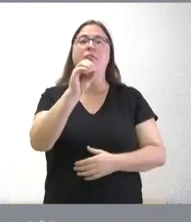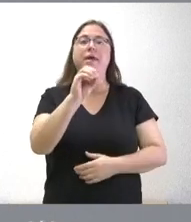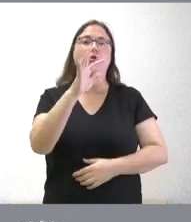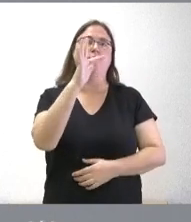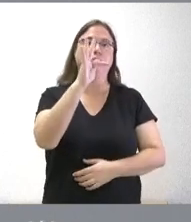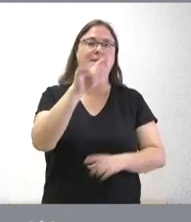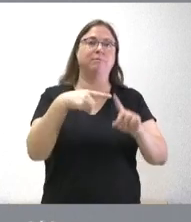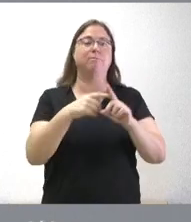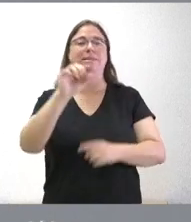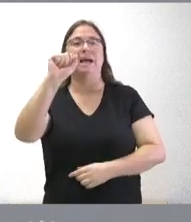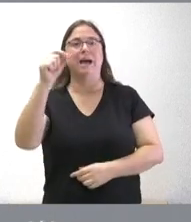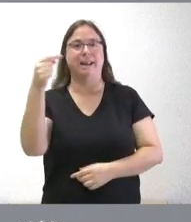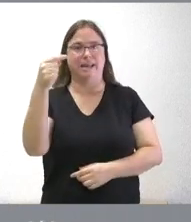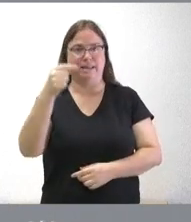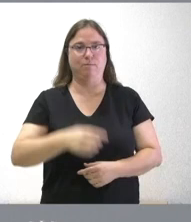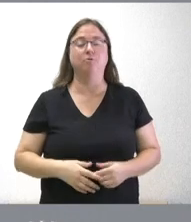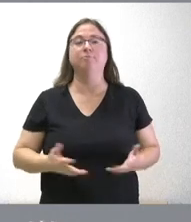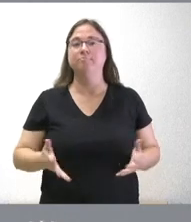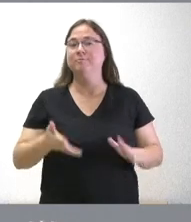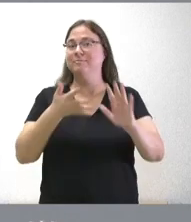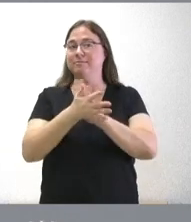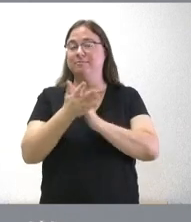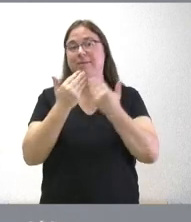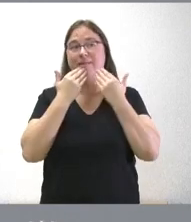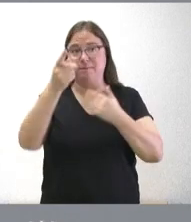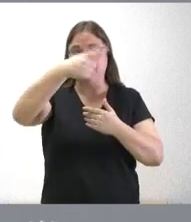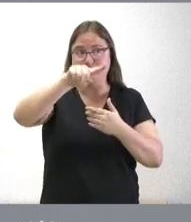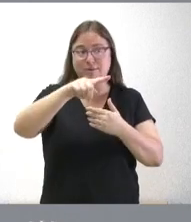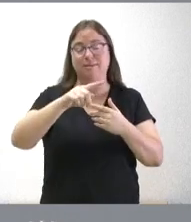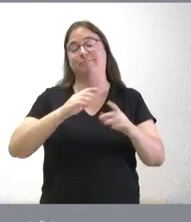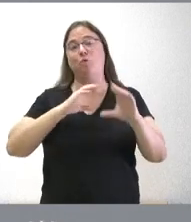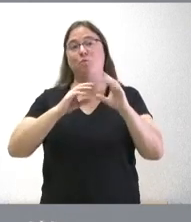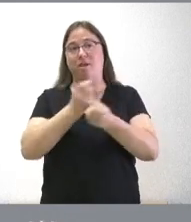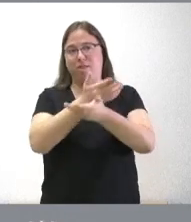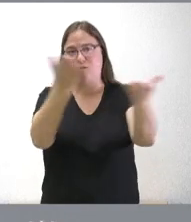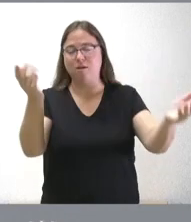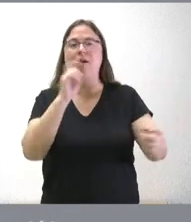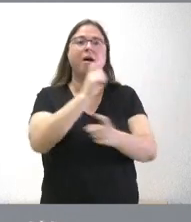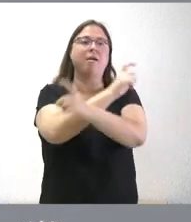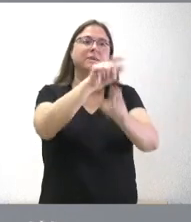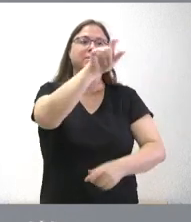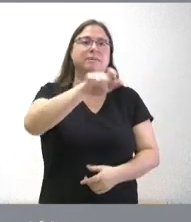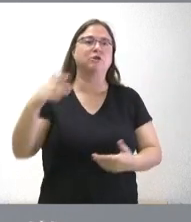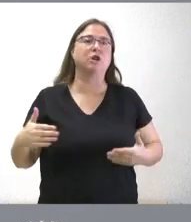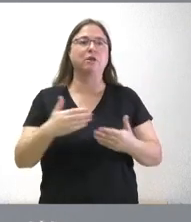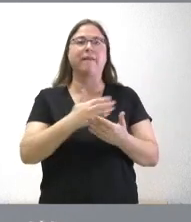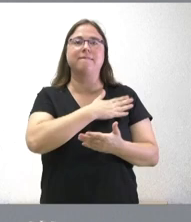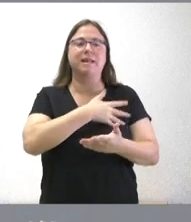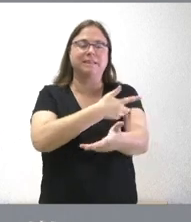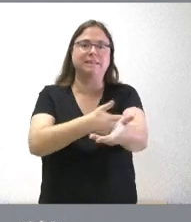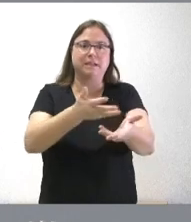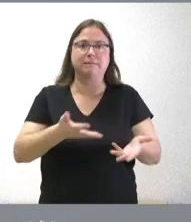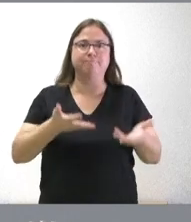grupo A negativo por tanto desde aquí a través de ustedes como medios de comunicación hacemos un llamamiento para que todas las personas que deseen donar sangre